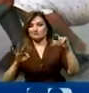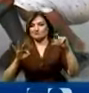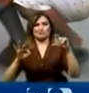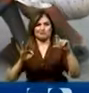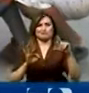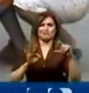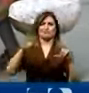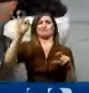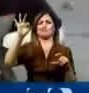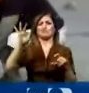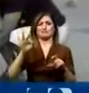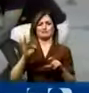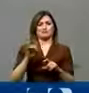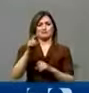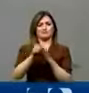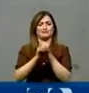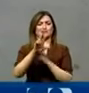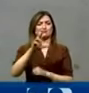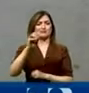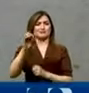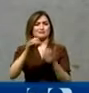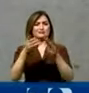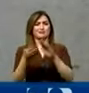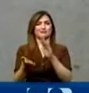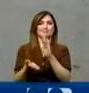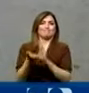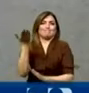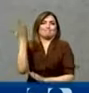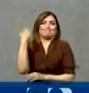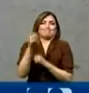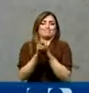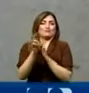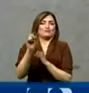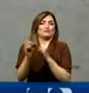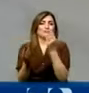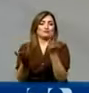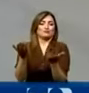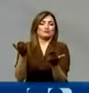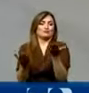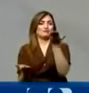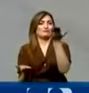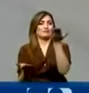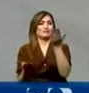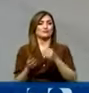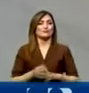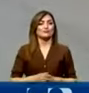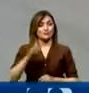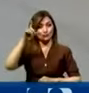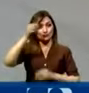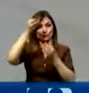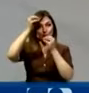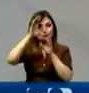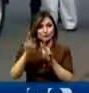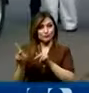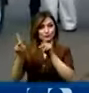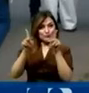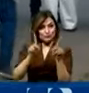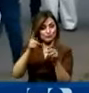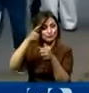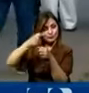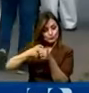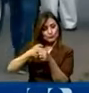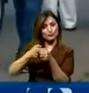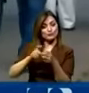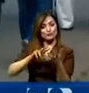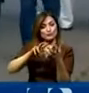que va de este año, superior a lo que ocurrió en el 2021. Este gobierno anunció un plan de acción específico para la